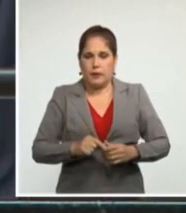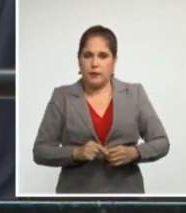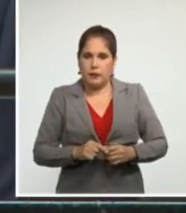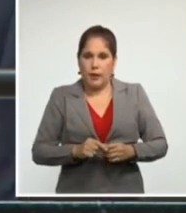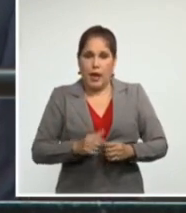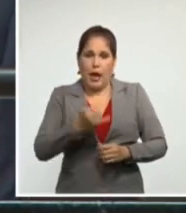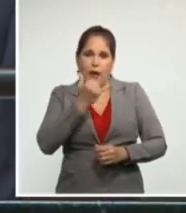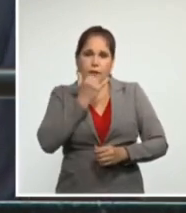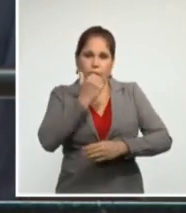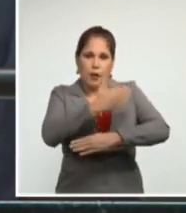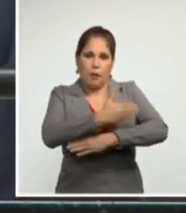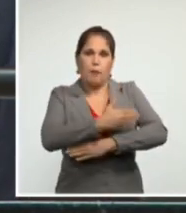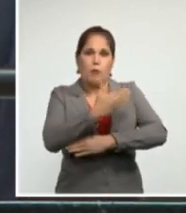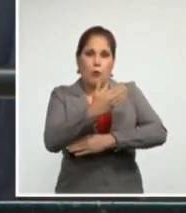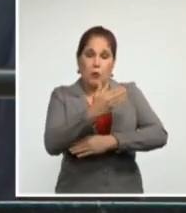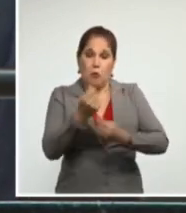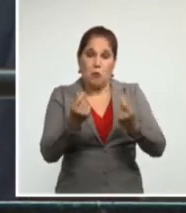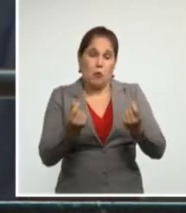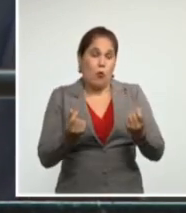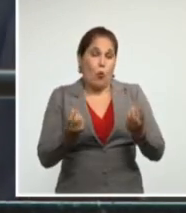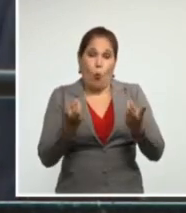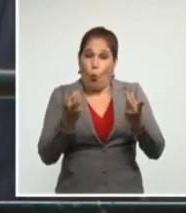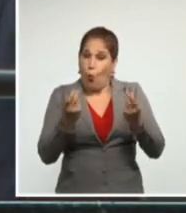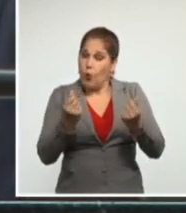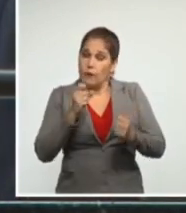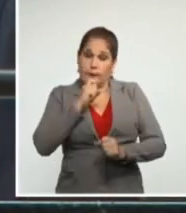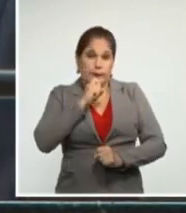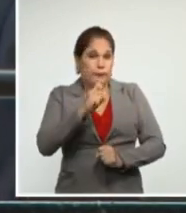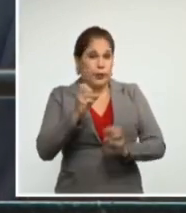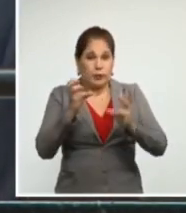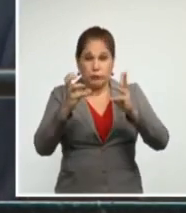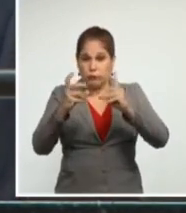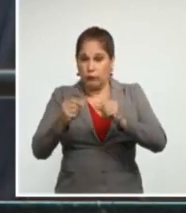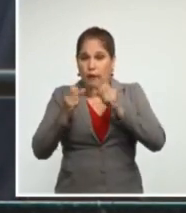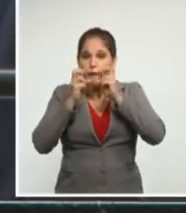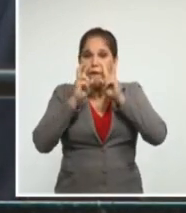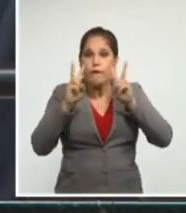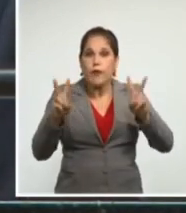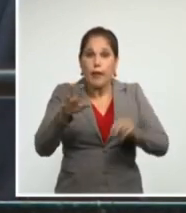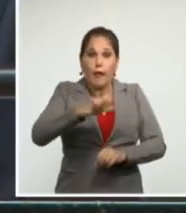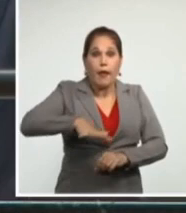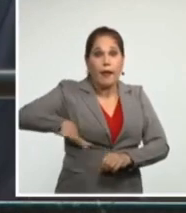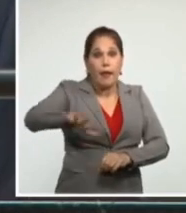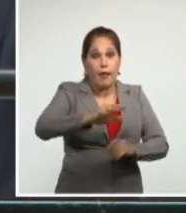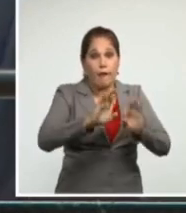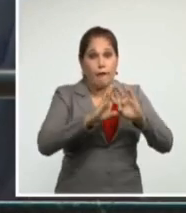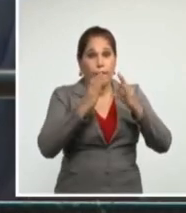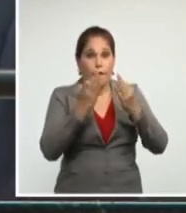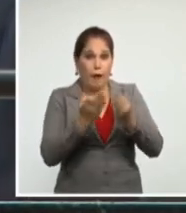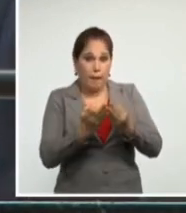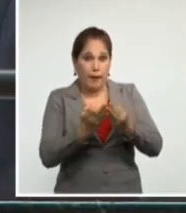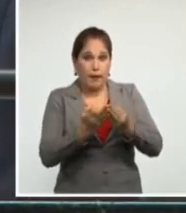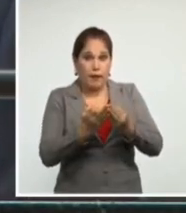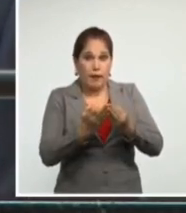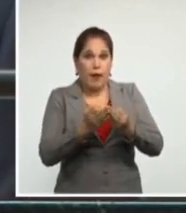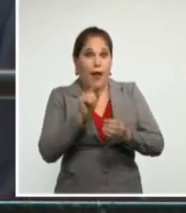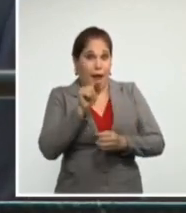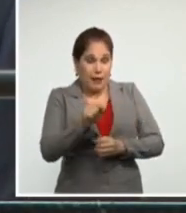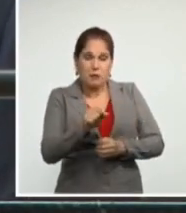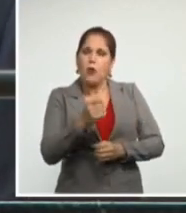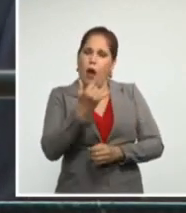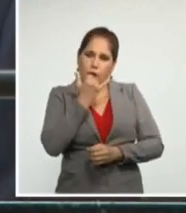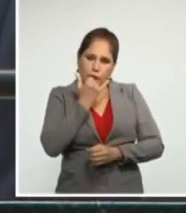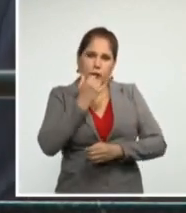bloqueo es incalculable. La vida de ninguna familia cubana escapa de los